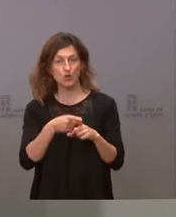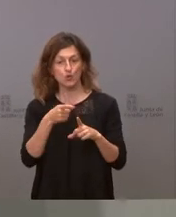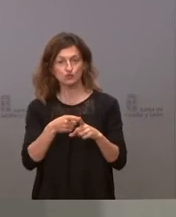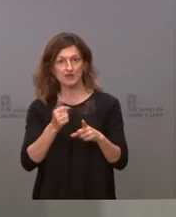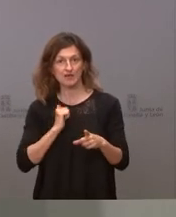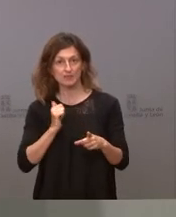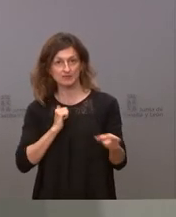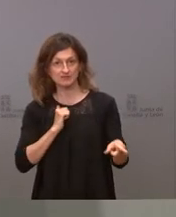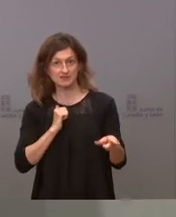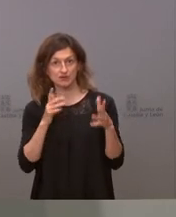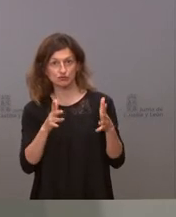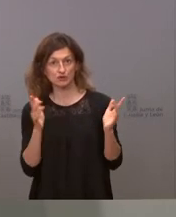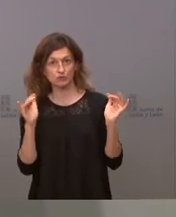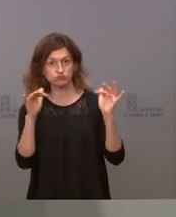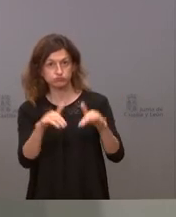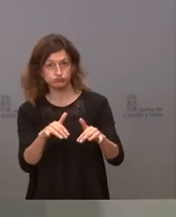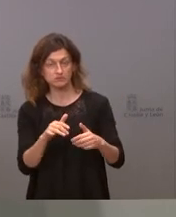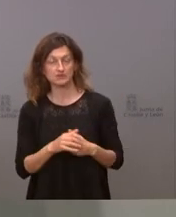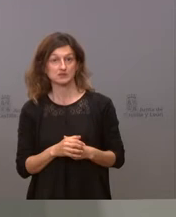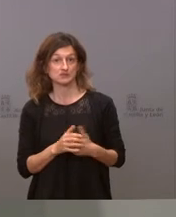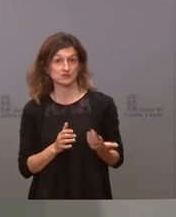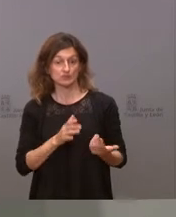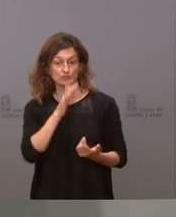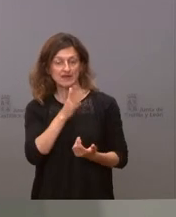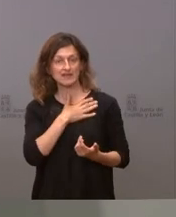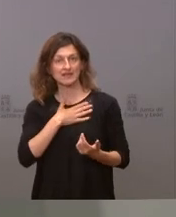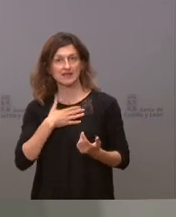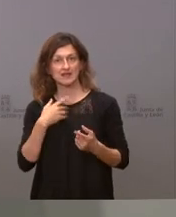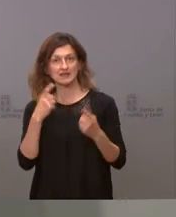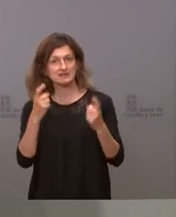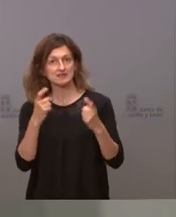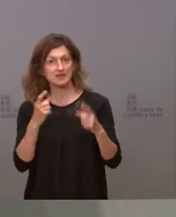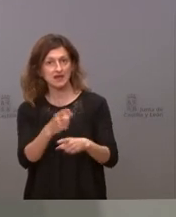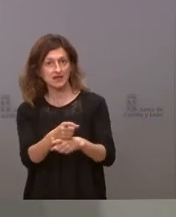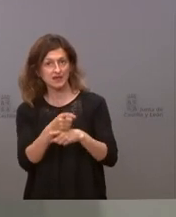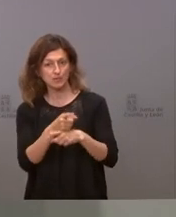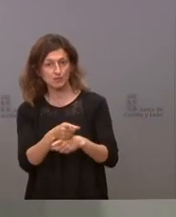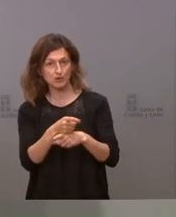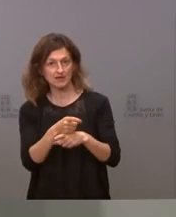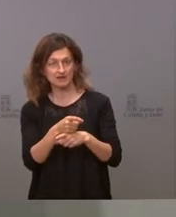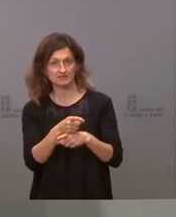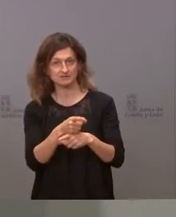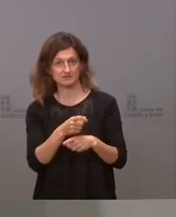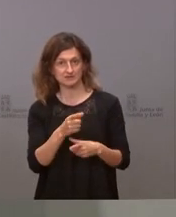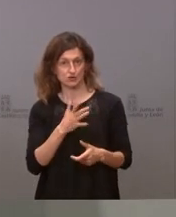Interterritorial para tratar de imponer no de consensuar